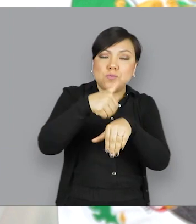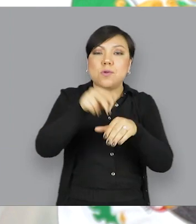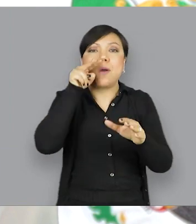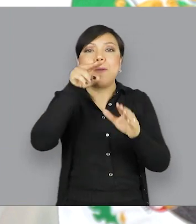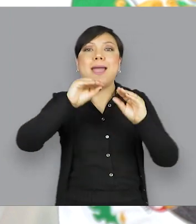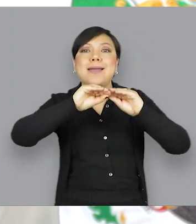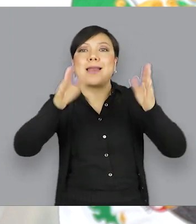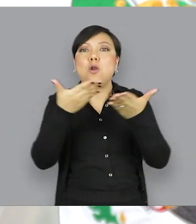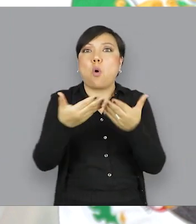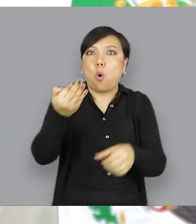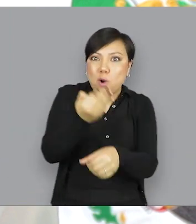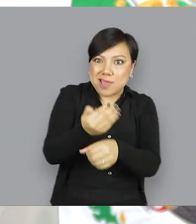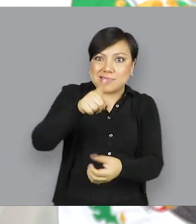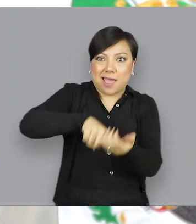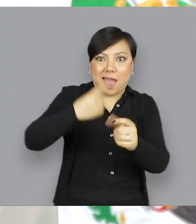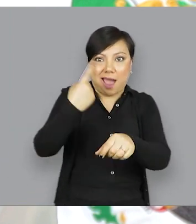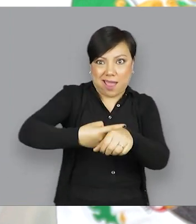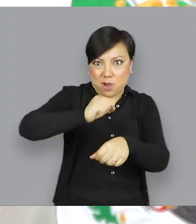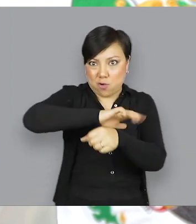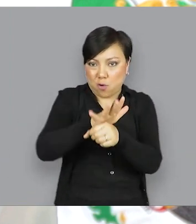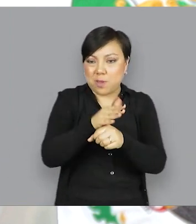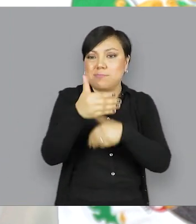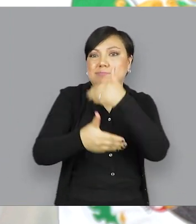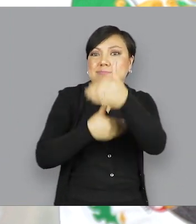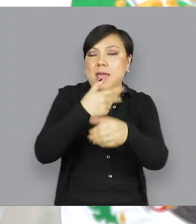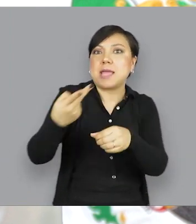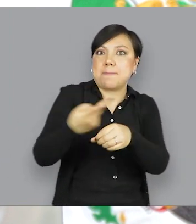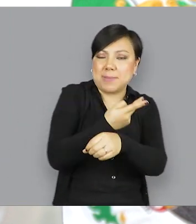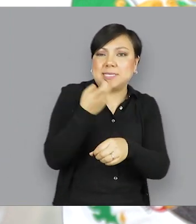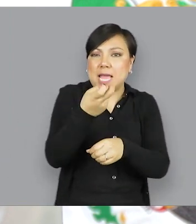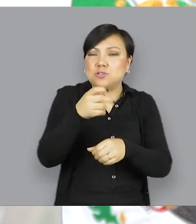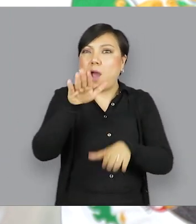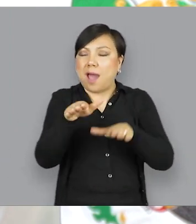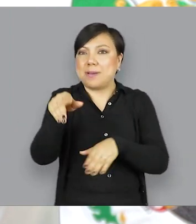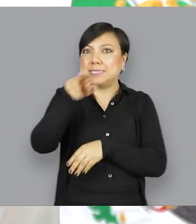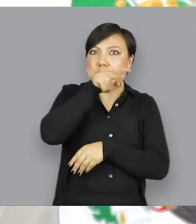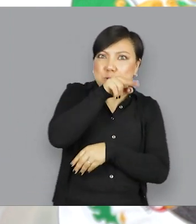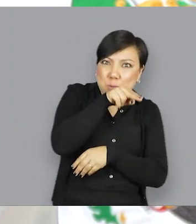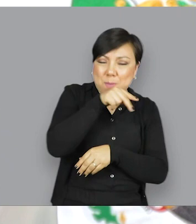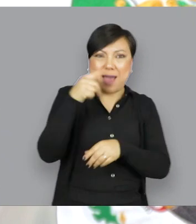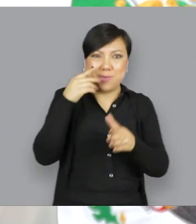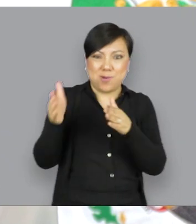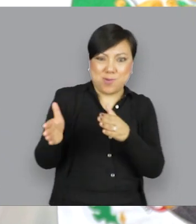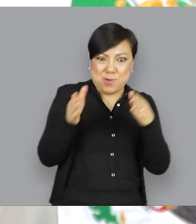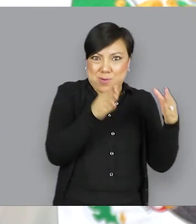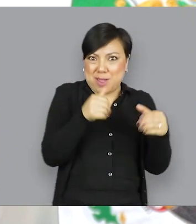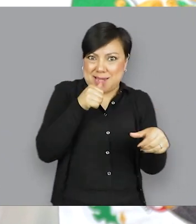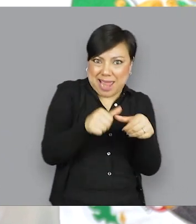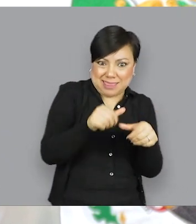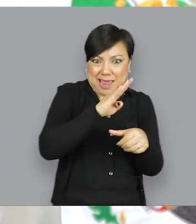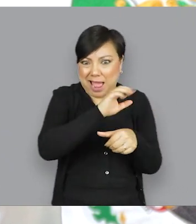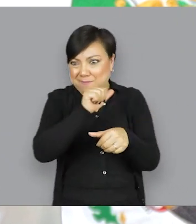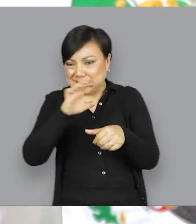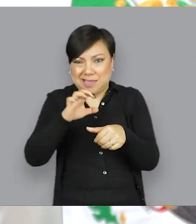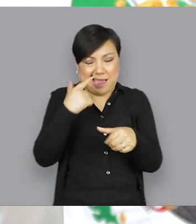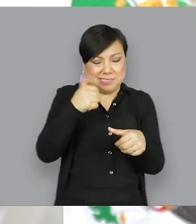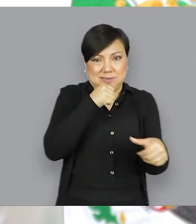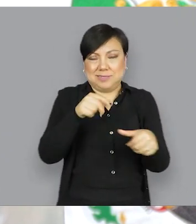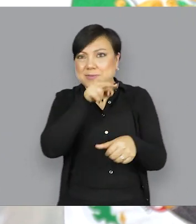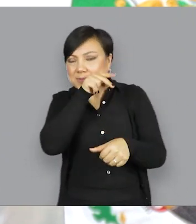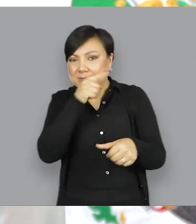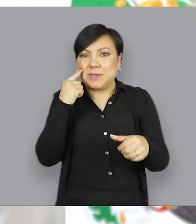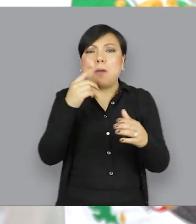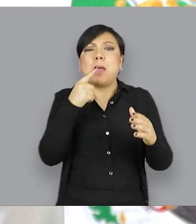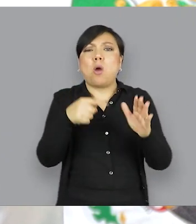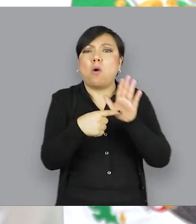permiten tener una idea clara sobre lo que está pasando y lo que podemos esperar del comportamiento de la enfermedad. Es normal sentir inquietud cuando pasamos de un escenario a